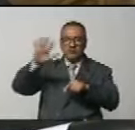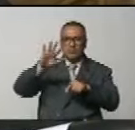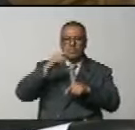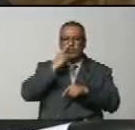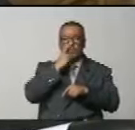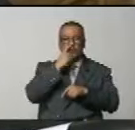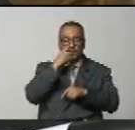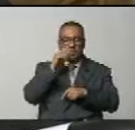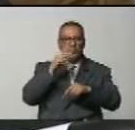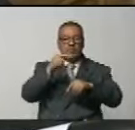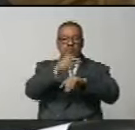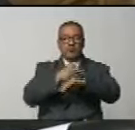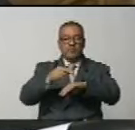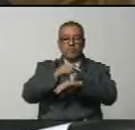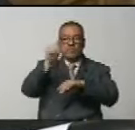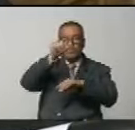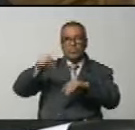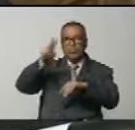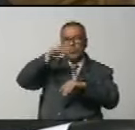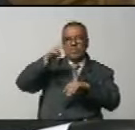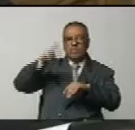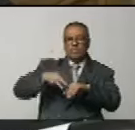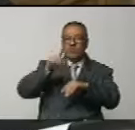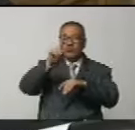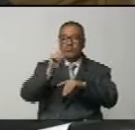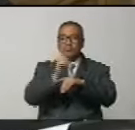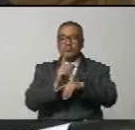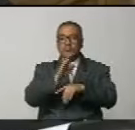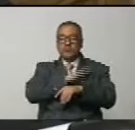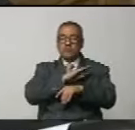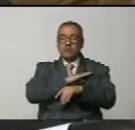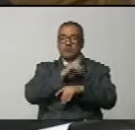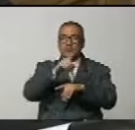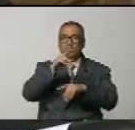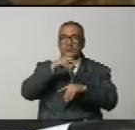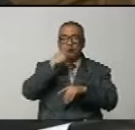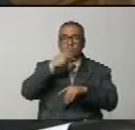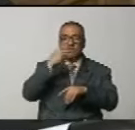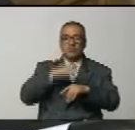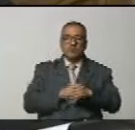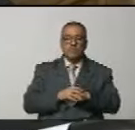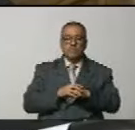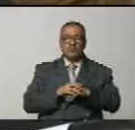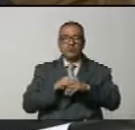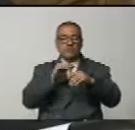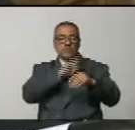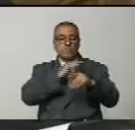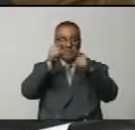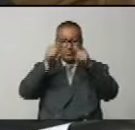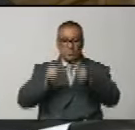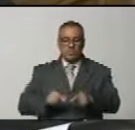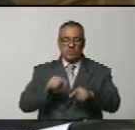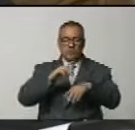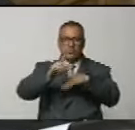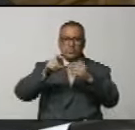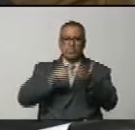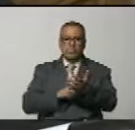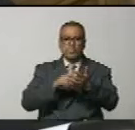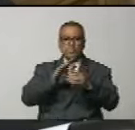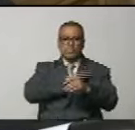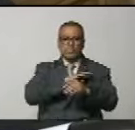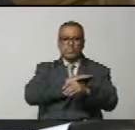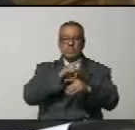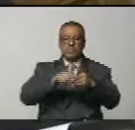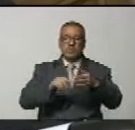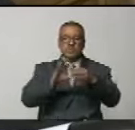Venezuela el estado Guayana Ezequiva es una entidad autónoma en lo político con personalidad jurídica plena y patrimonio